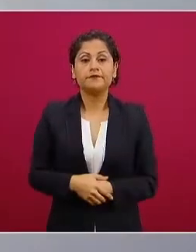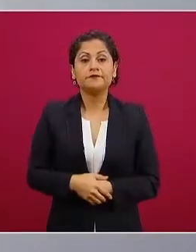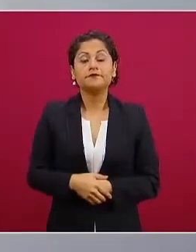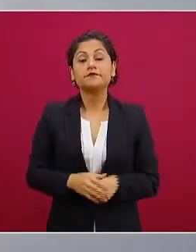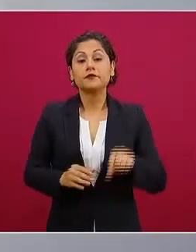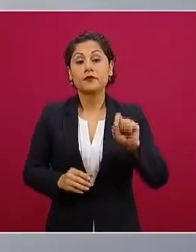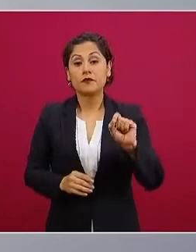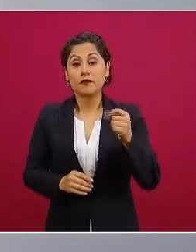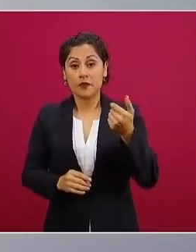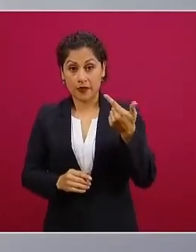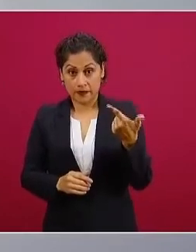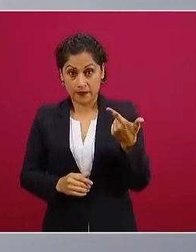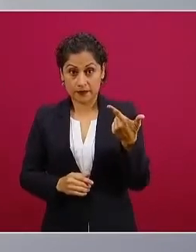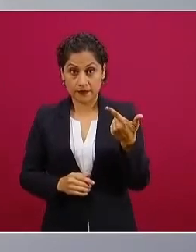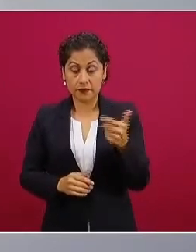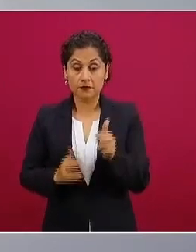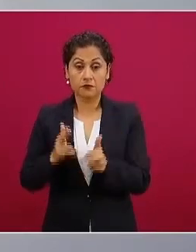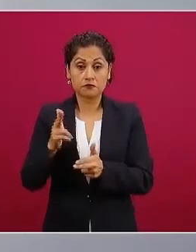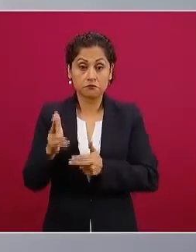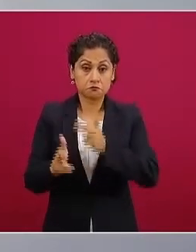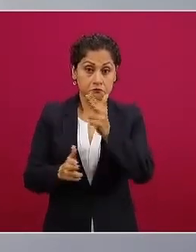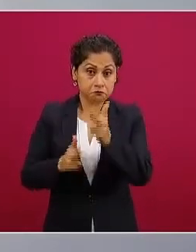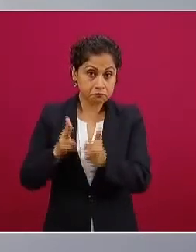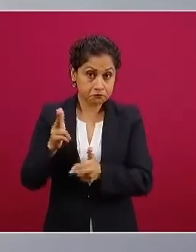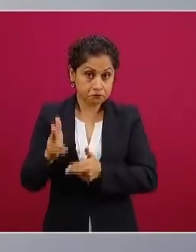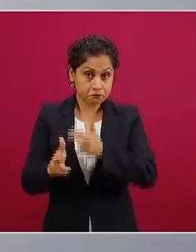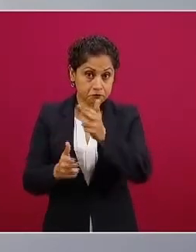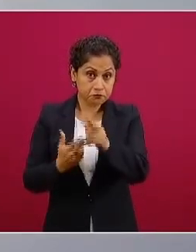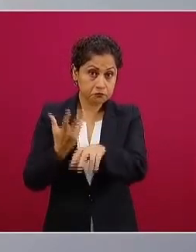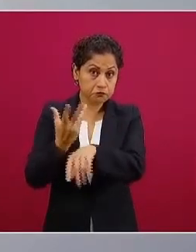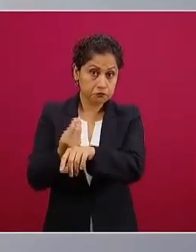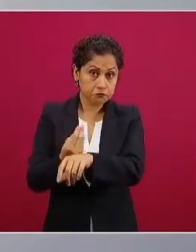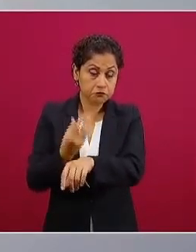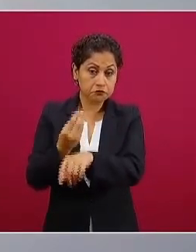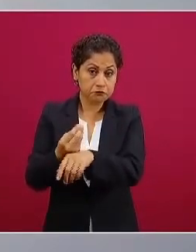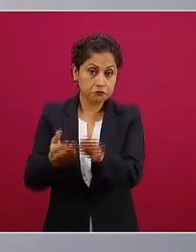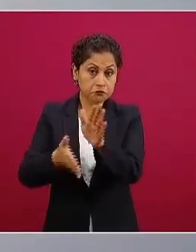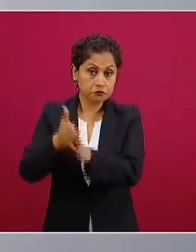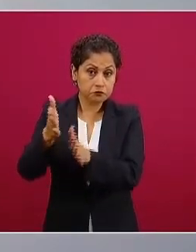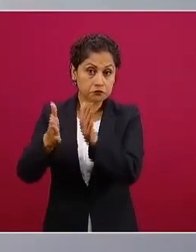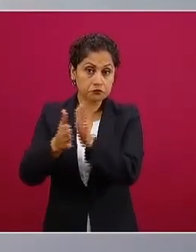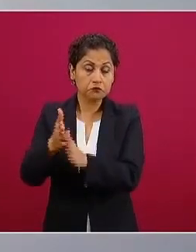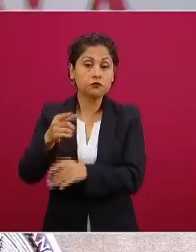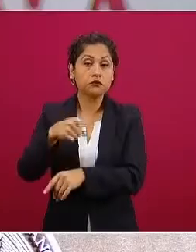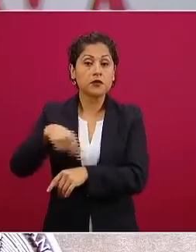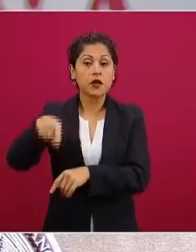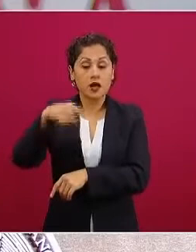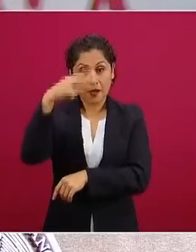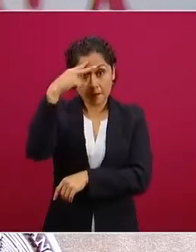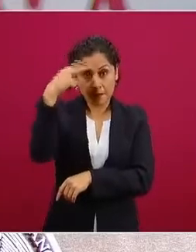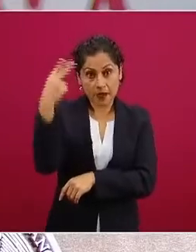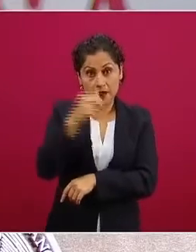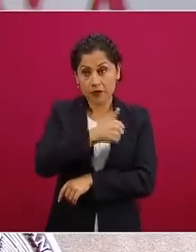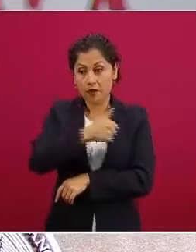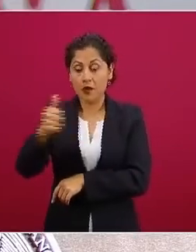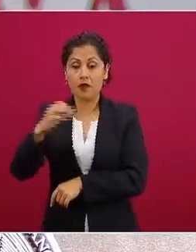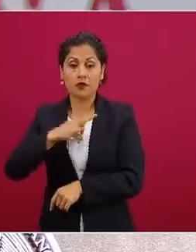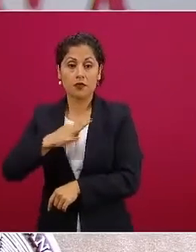terminación del tren interurbano México-Toluca. Veintiocho,